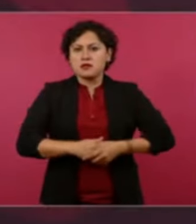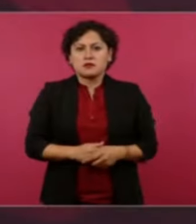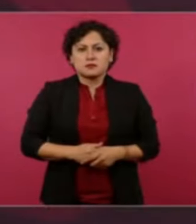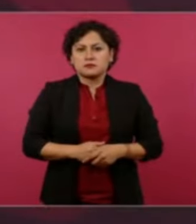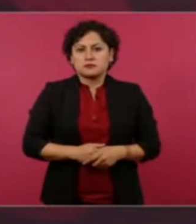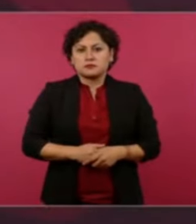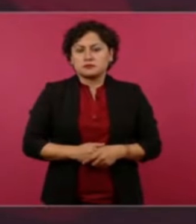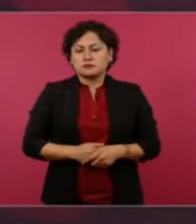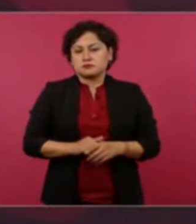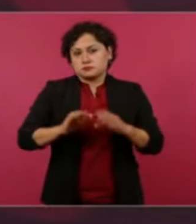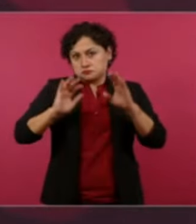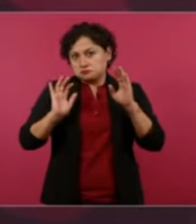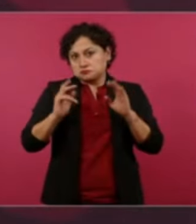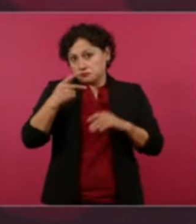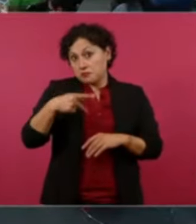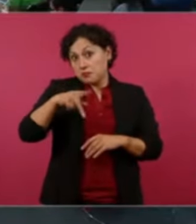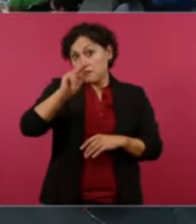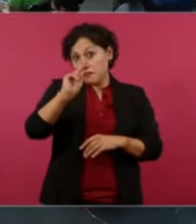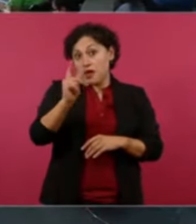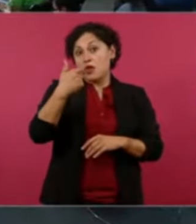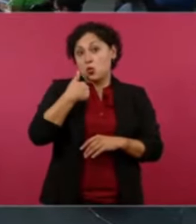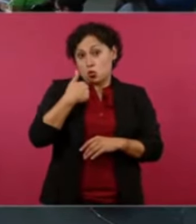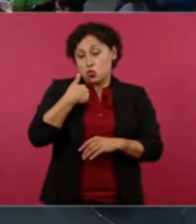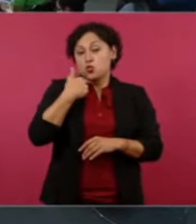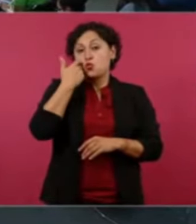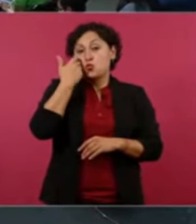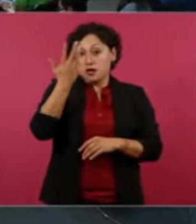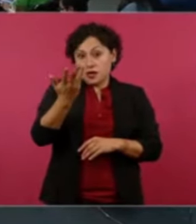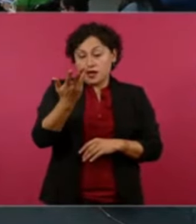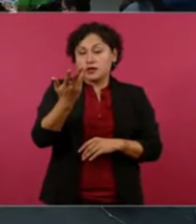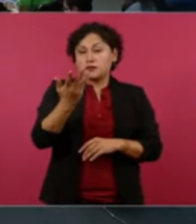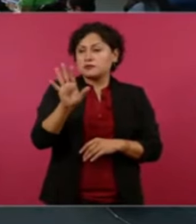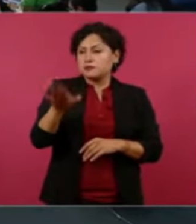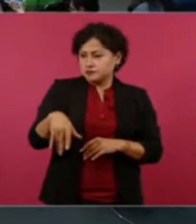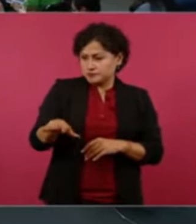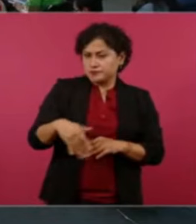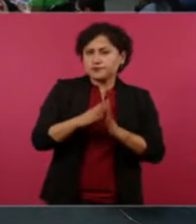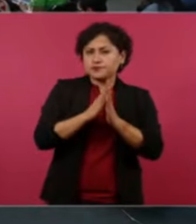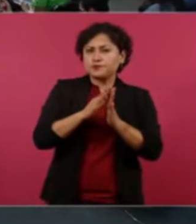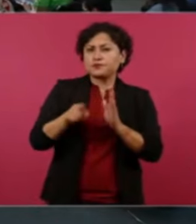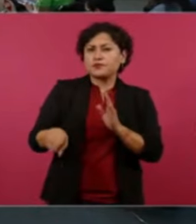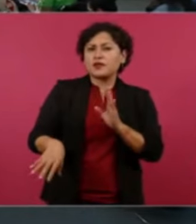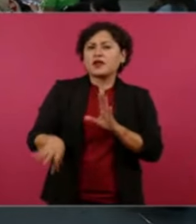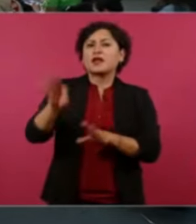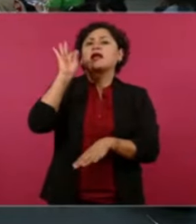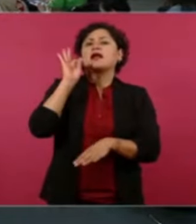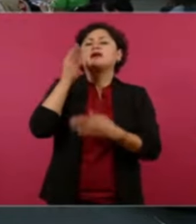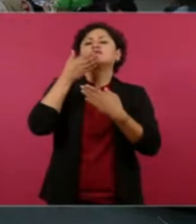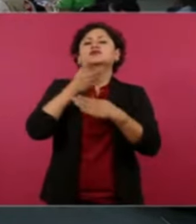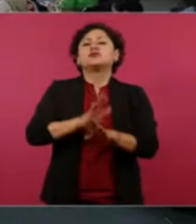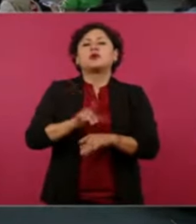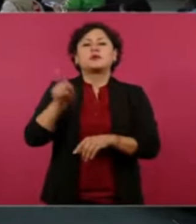pero si me gustaría no sé si tengas lo de la frase del papa